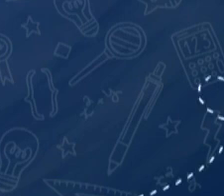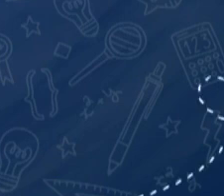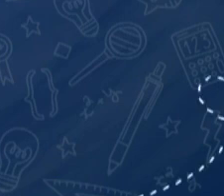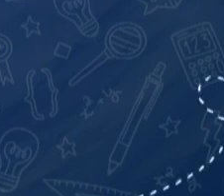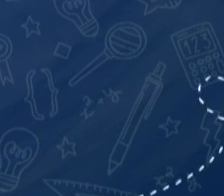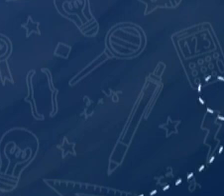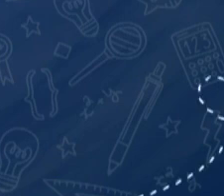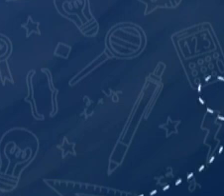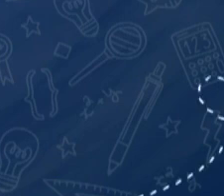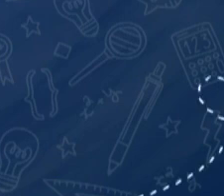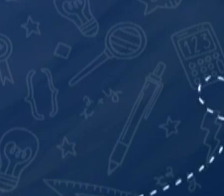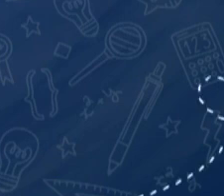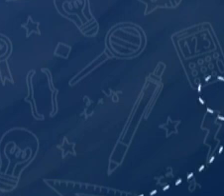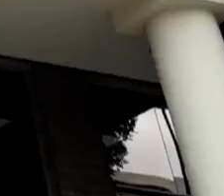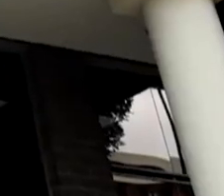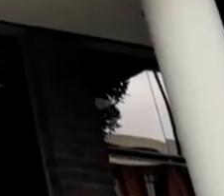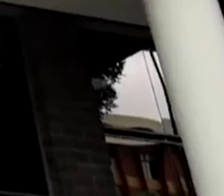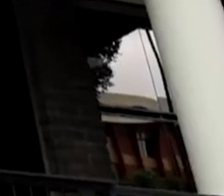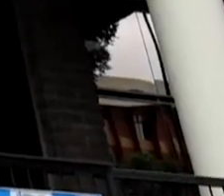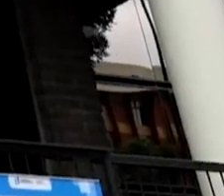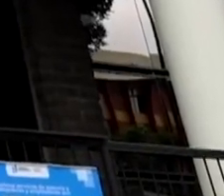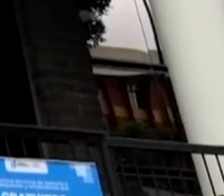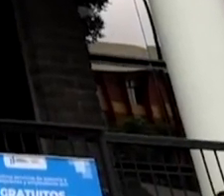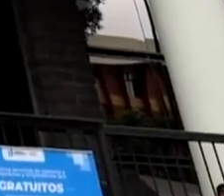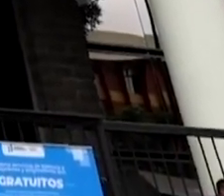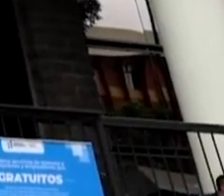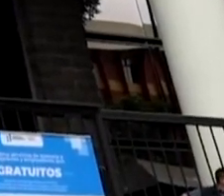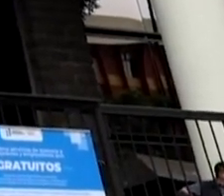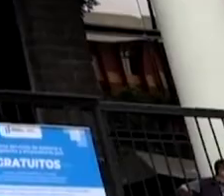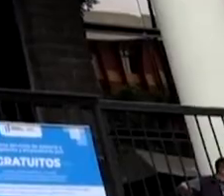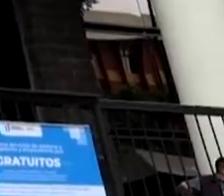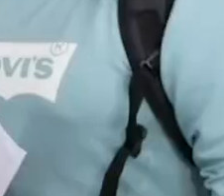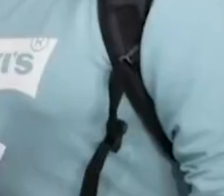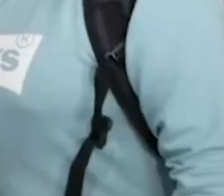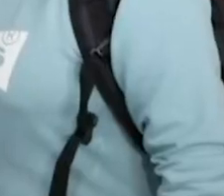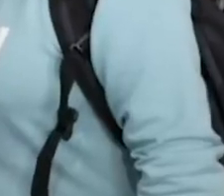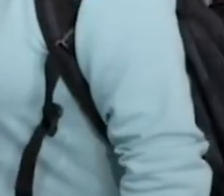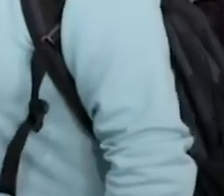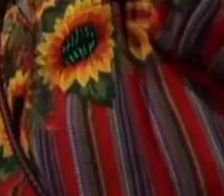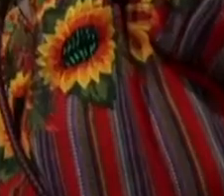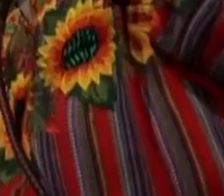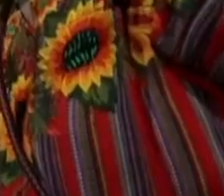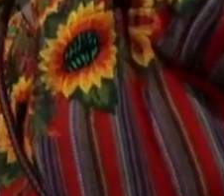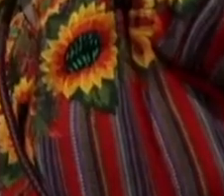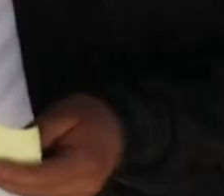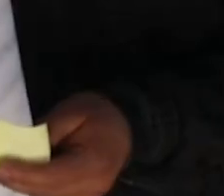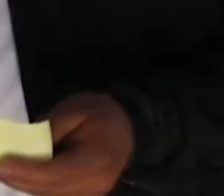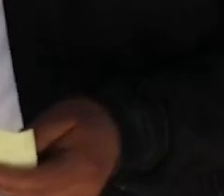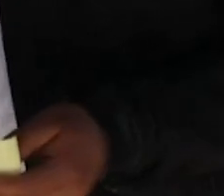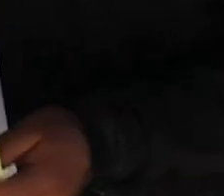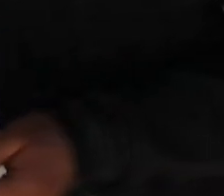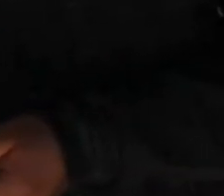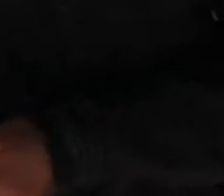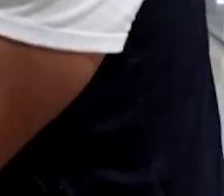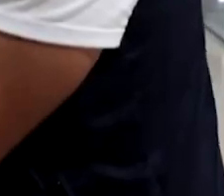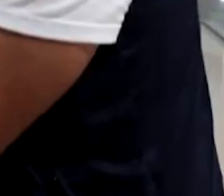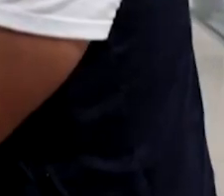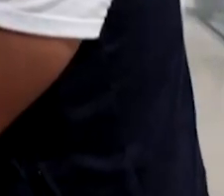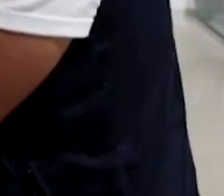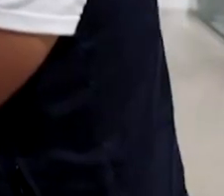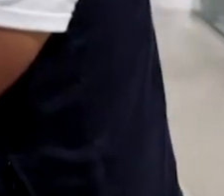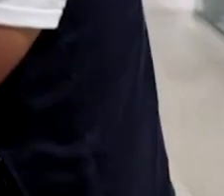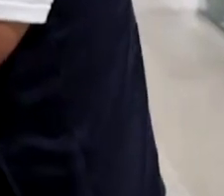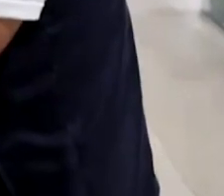la república de guatemala el ministerio de trabajo y previsión social apoya a las y los guatemaltecos que buscan oportunidades